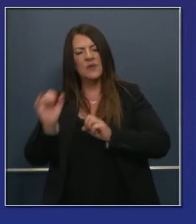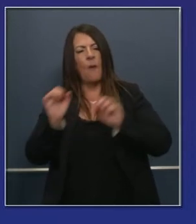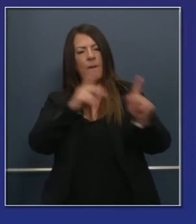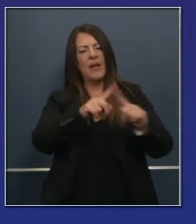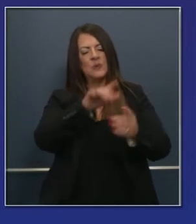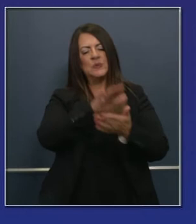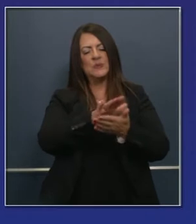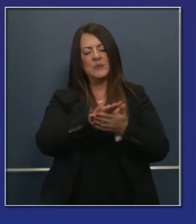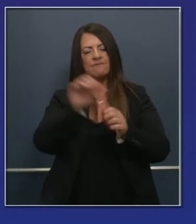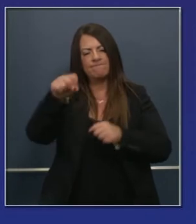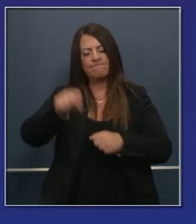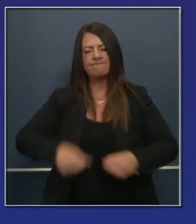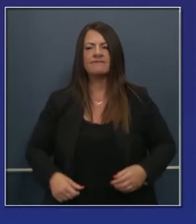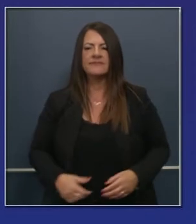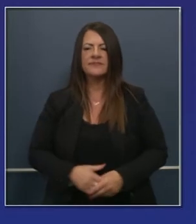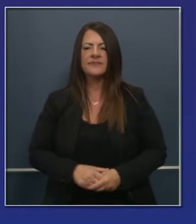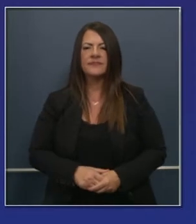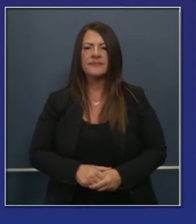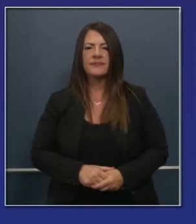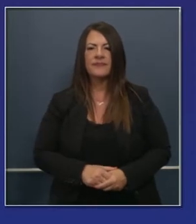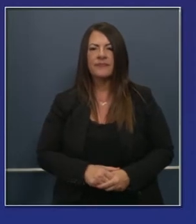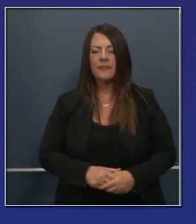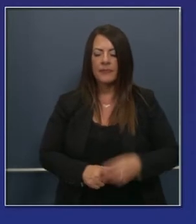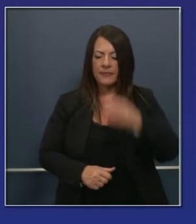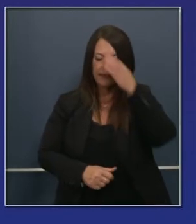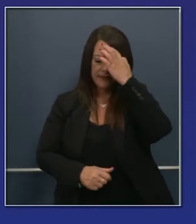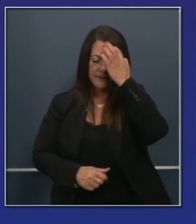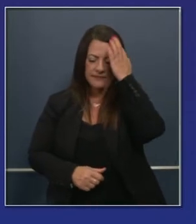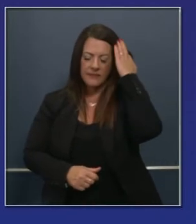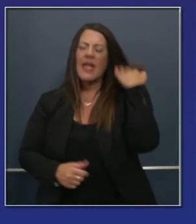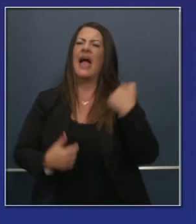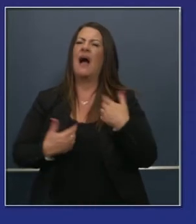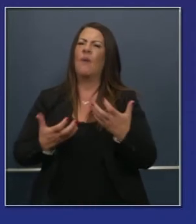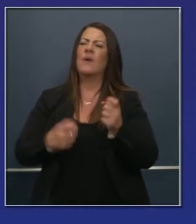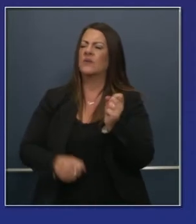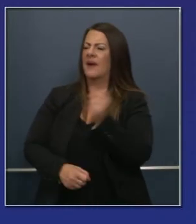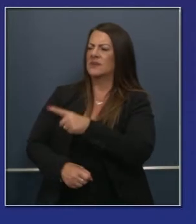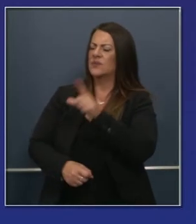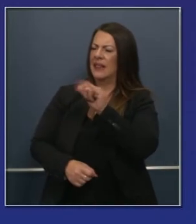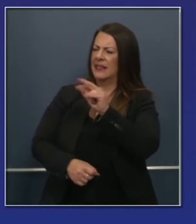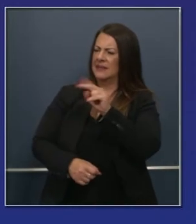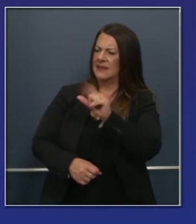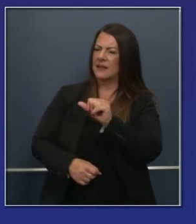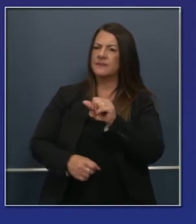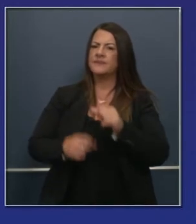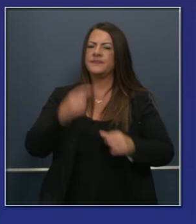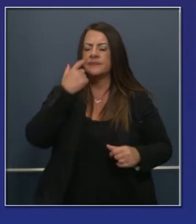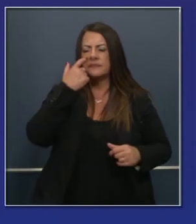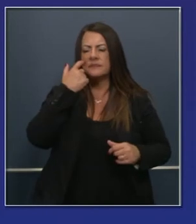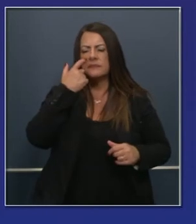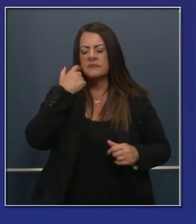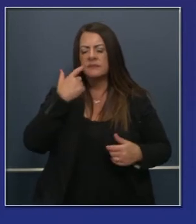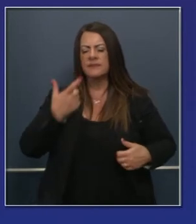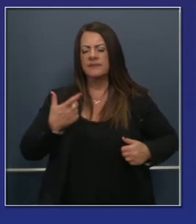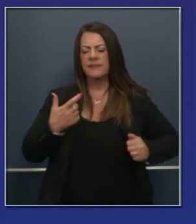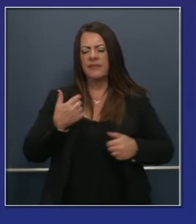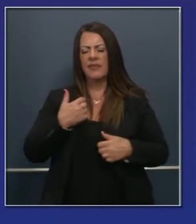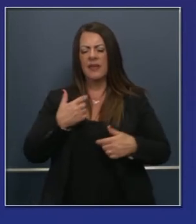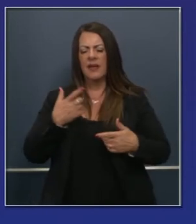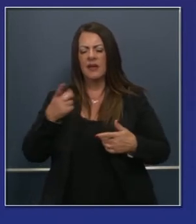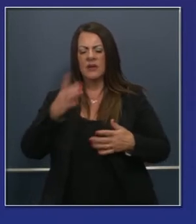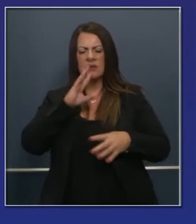ganas de regresar a la escuela. Si me lo permite, pues creo que es importante. Las recomendaciones que hemos creado